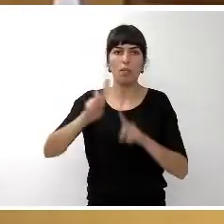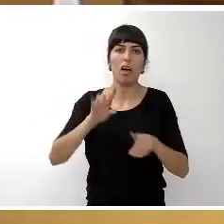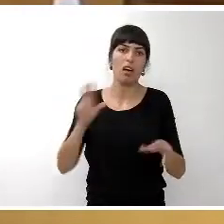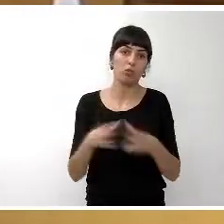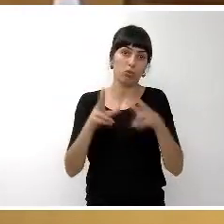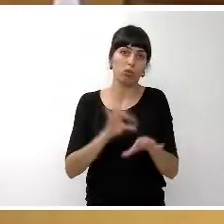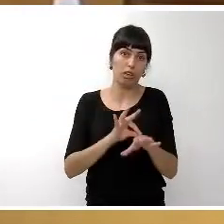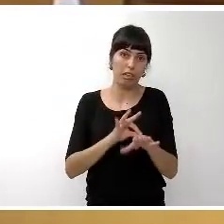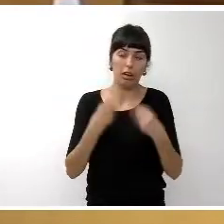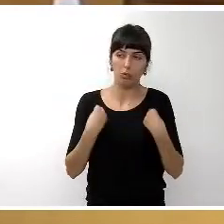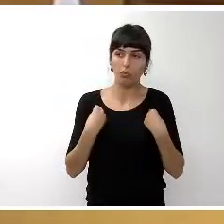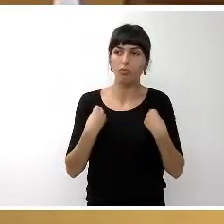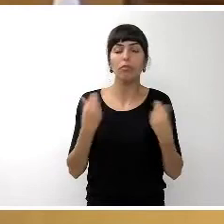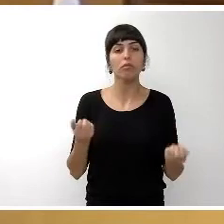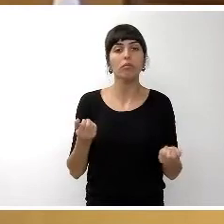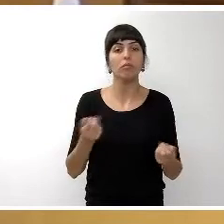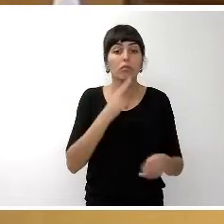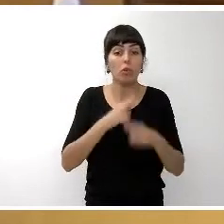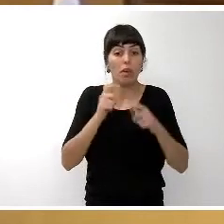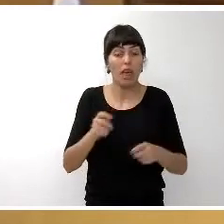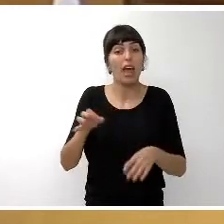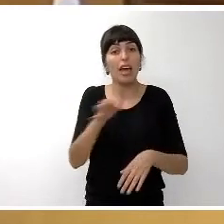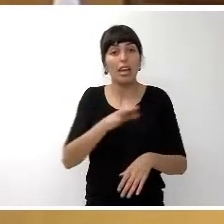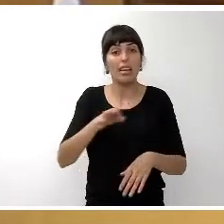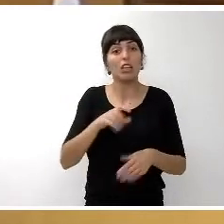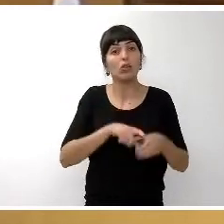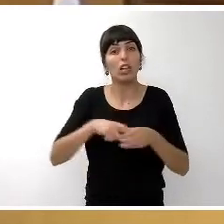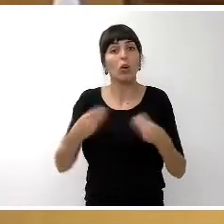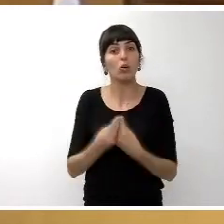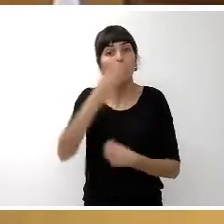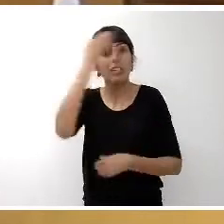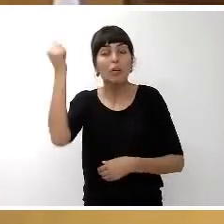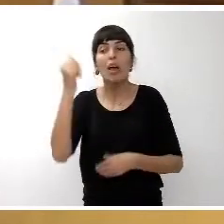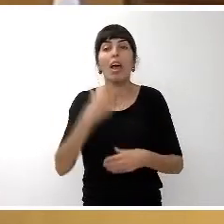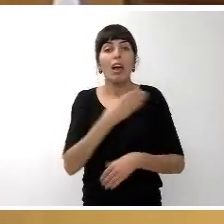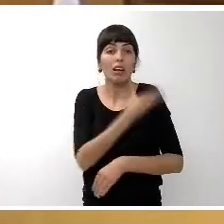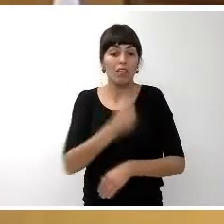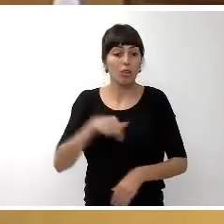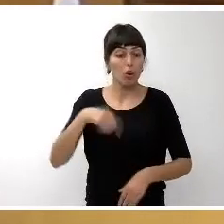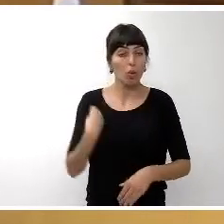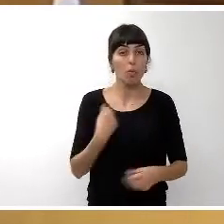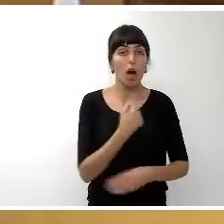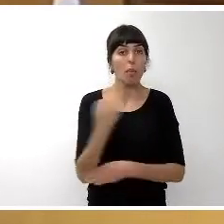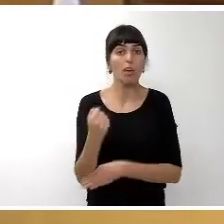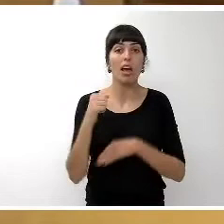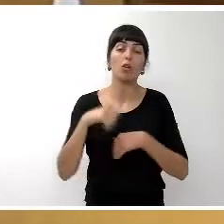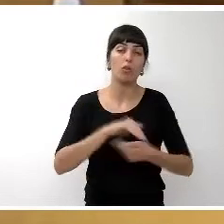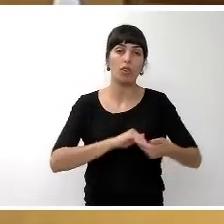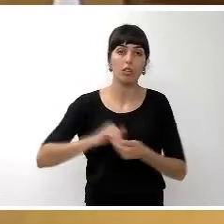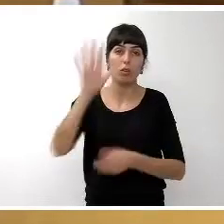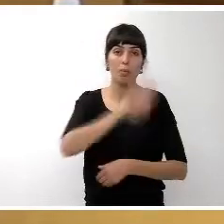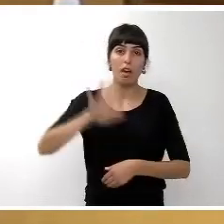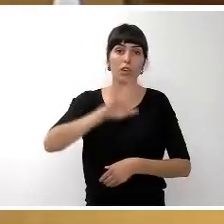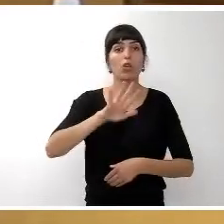Declarándose isla solidaria con el Alzheimer, el Cabildo de Tenerife apoya la iniciativa liderada por CEAFA, Confederación Española de Asociaciones de Familiares